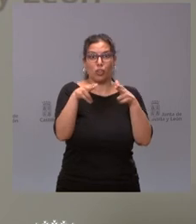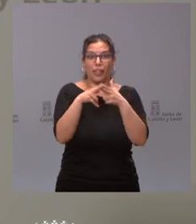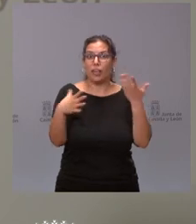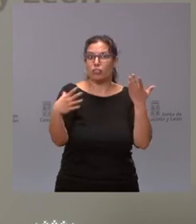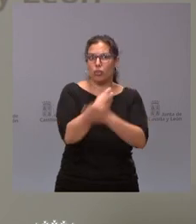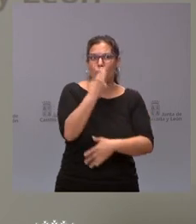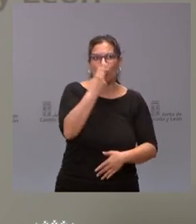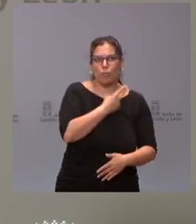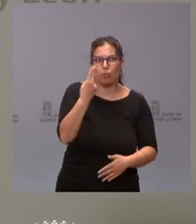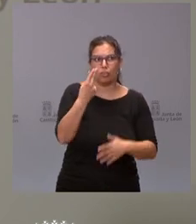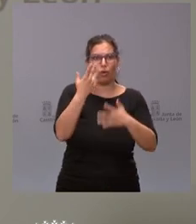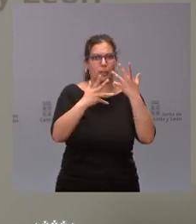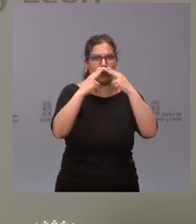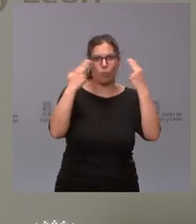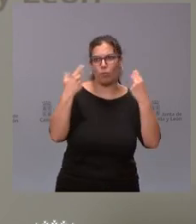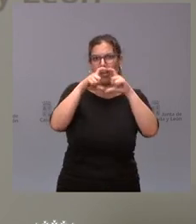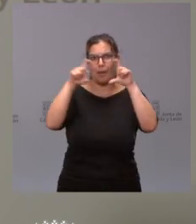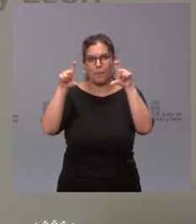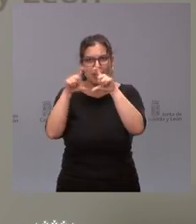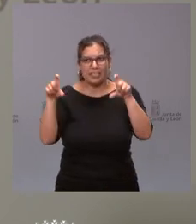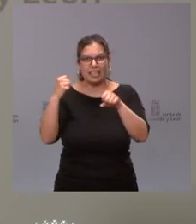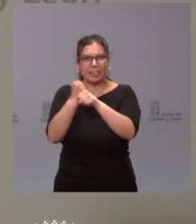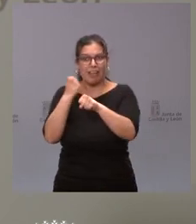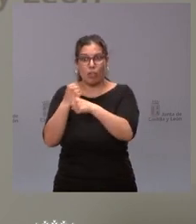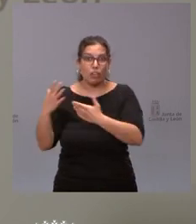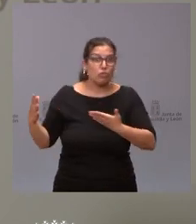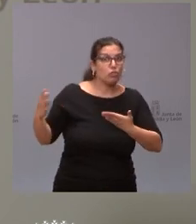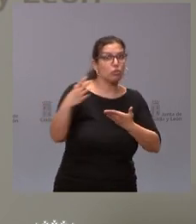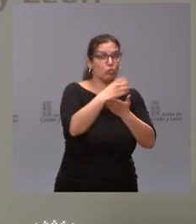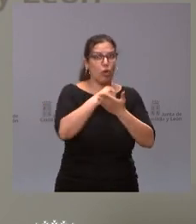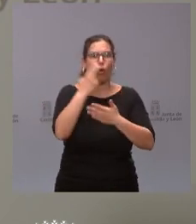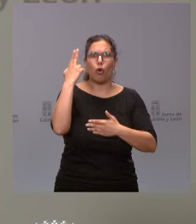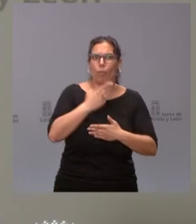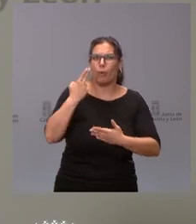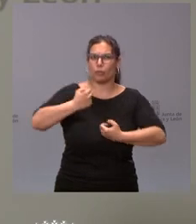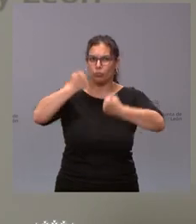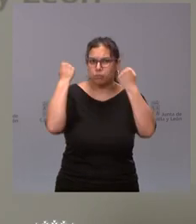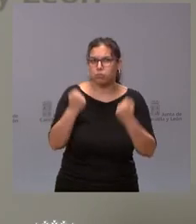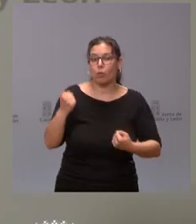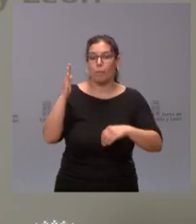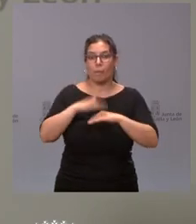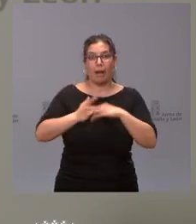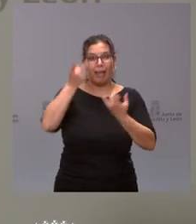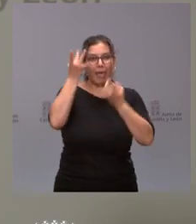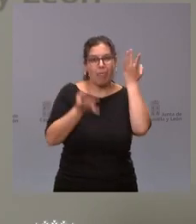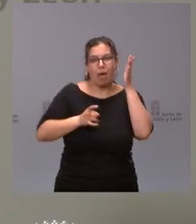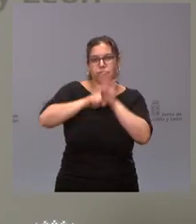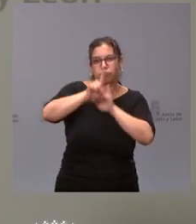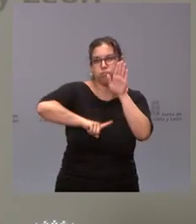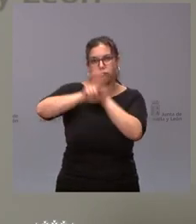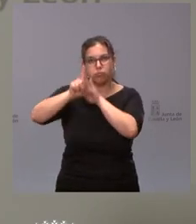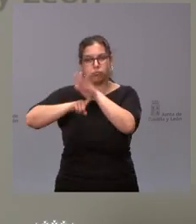administraciones públicas de las empresas de los trabajadores con sacar adelante iniciativas y volver a reforzar esa idea del compromiso